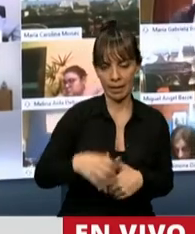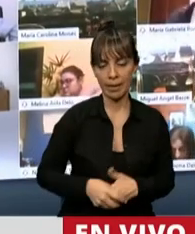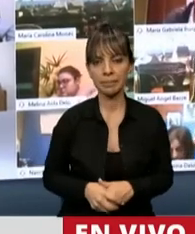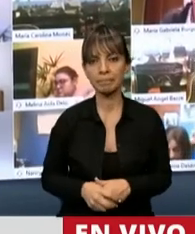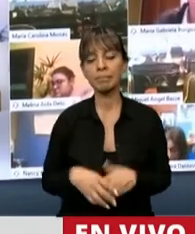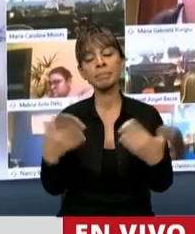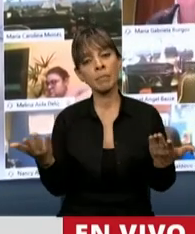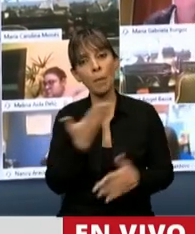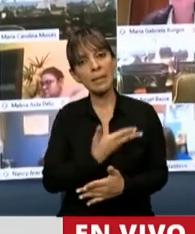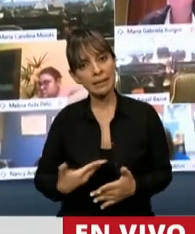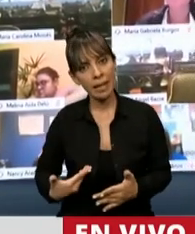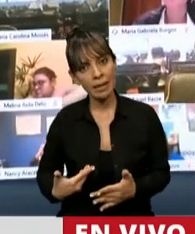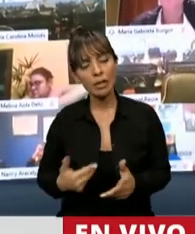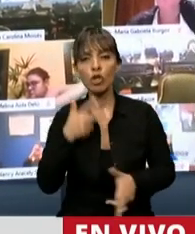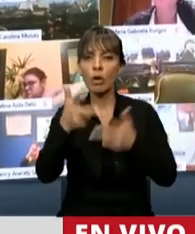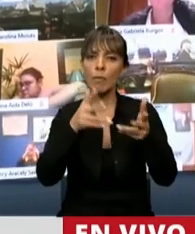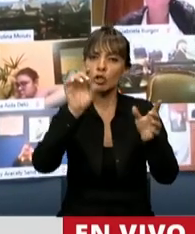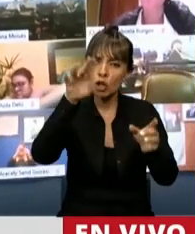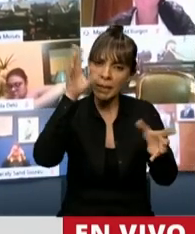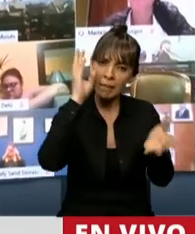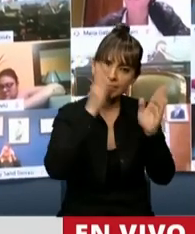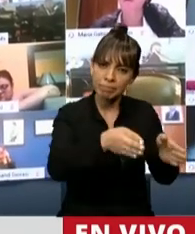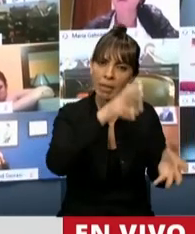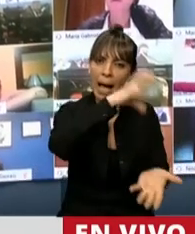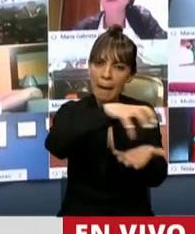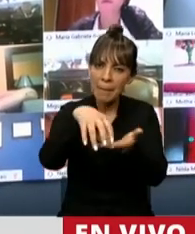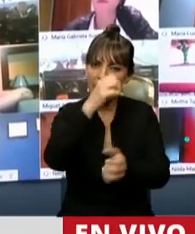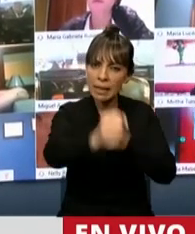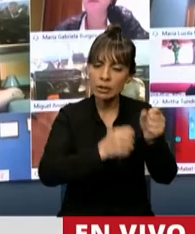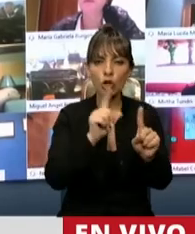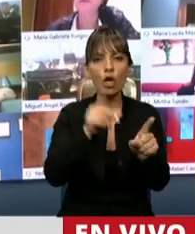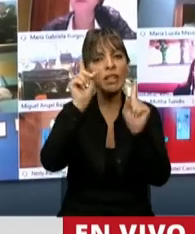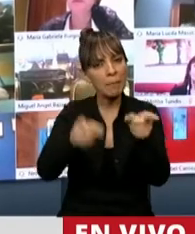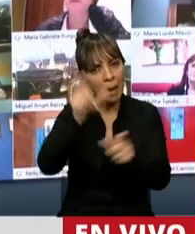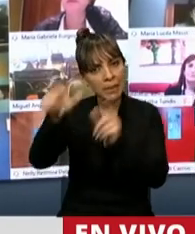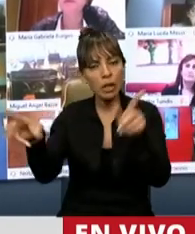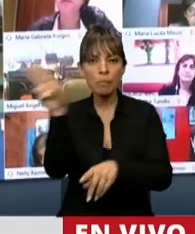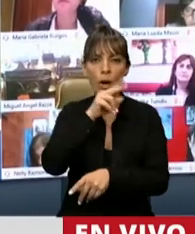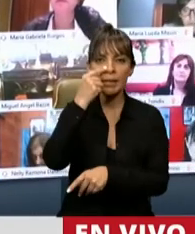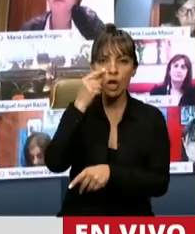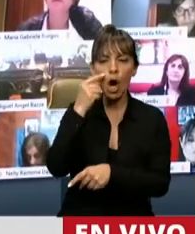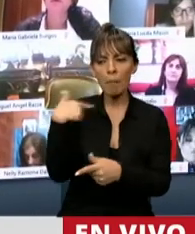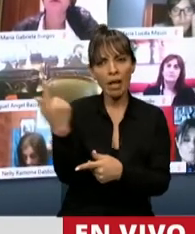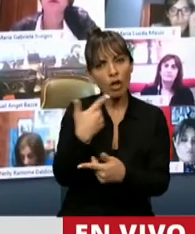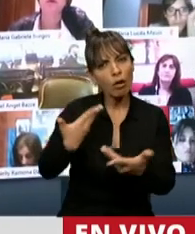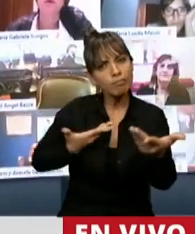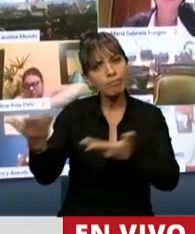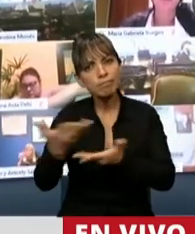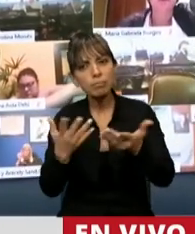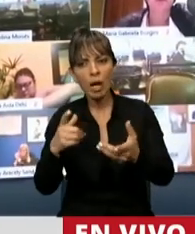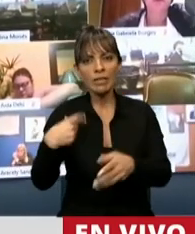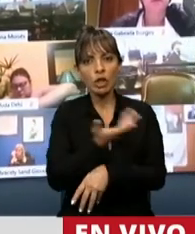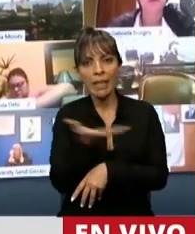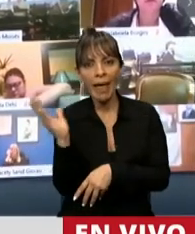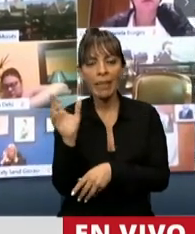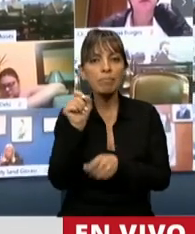Presidente, no solo estoy hablando de empresas, estoy hablando de hombres y de mujeres. Estoy hablando de nuestros conciudadanos, estoy hablando de